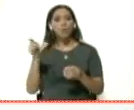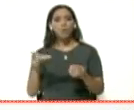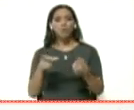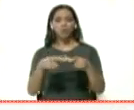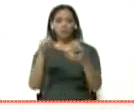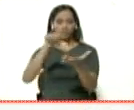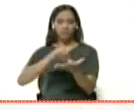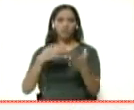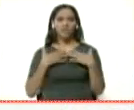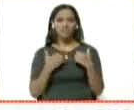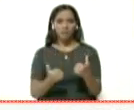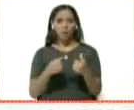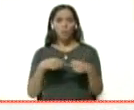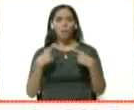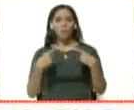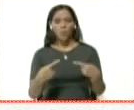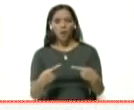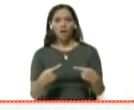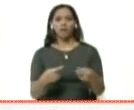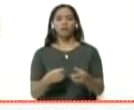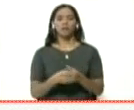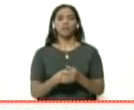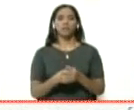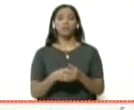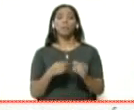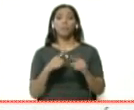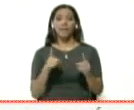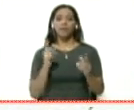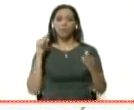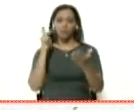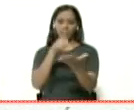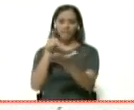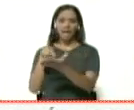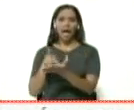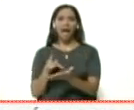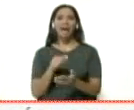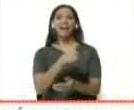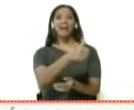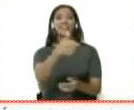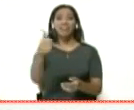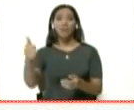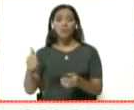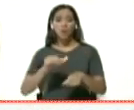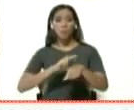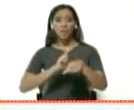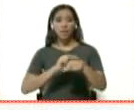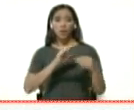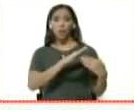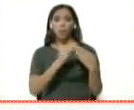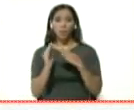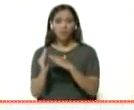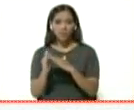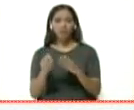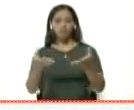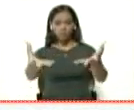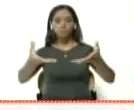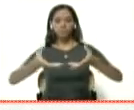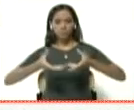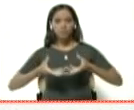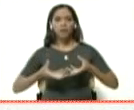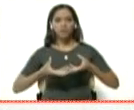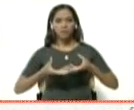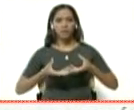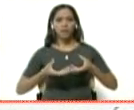quizás en Amazonas, en Alto Orinoco más tiempo, pero va a llegar a cada consultorio popular un lote de estos folletos para la discusión.